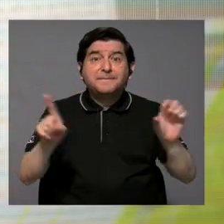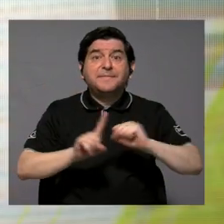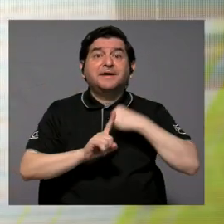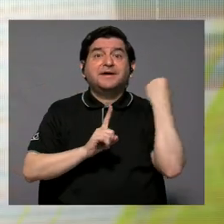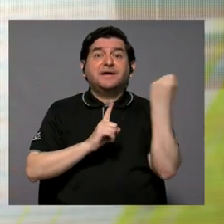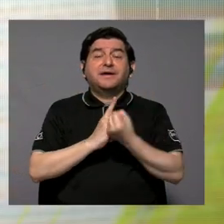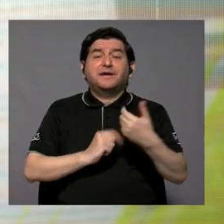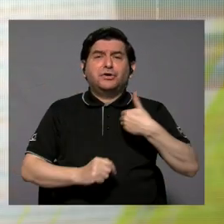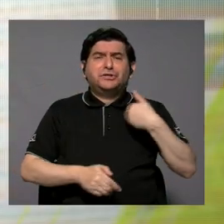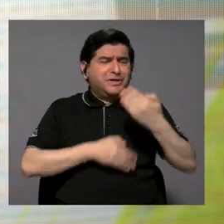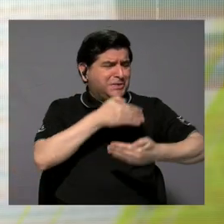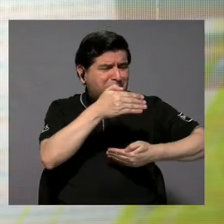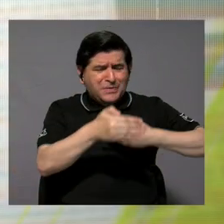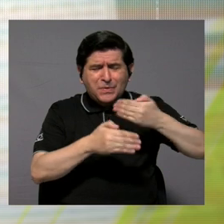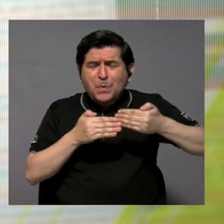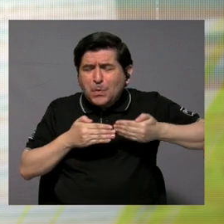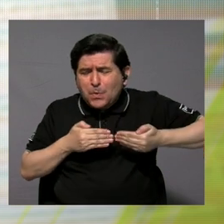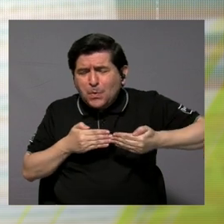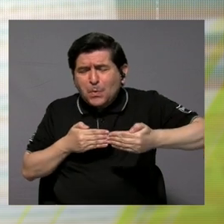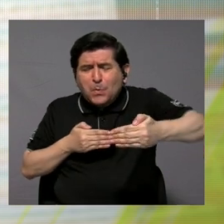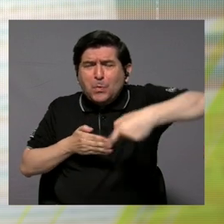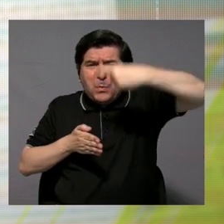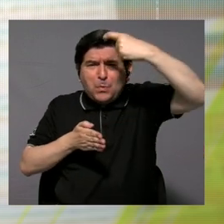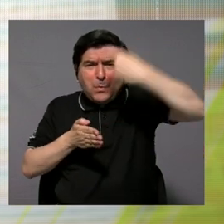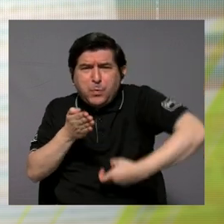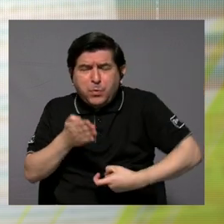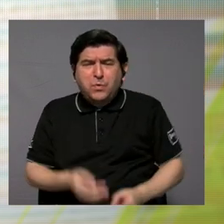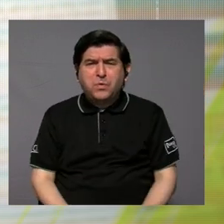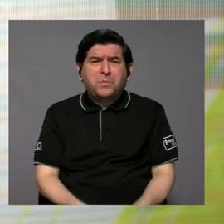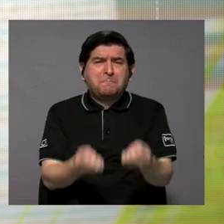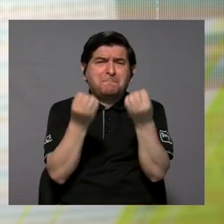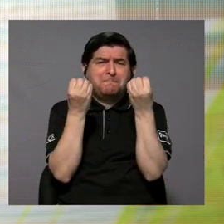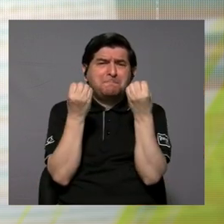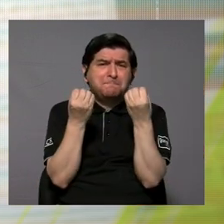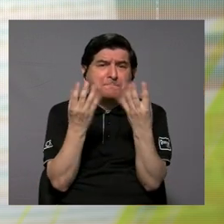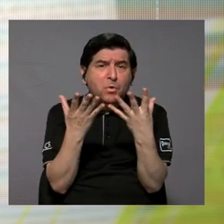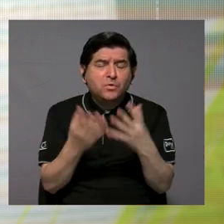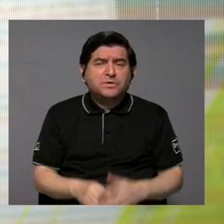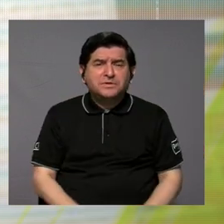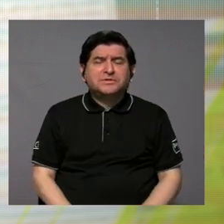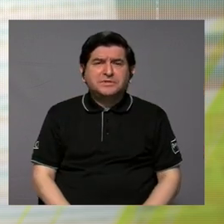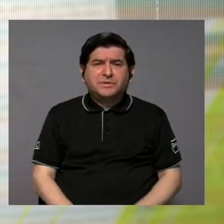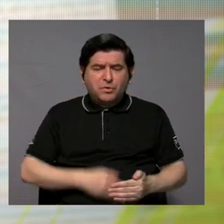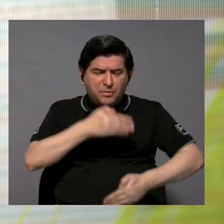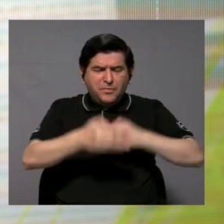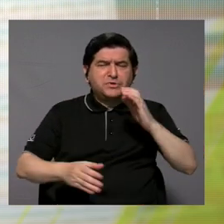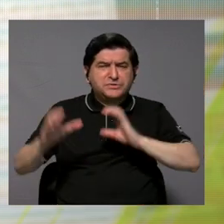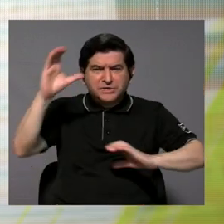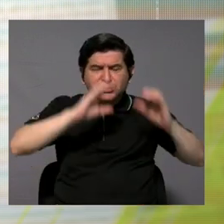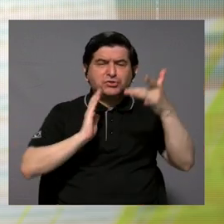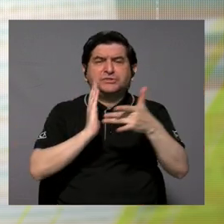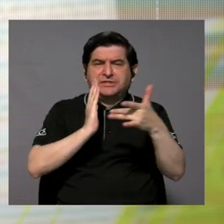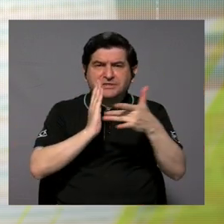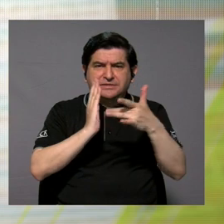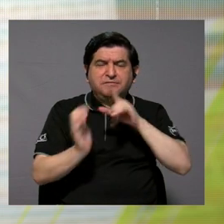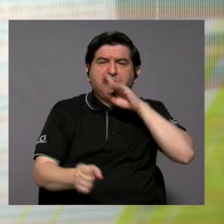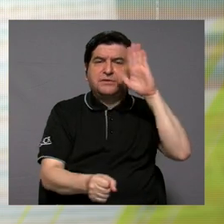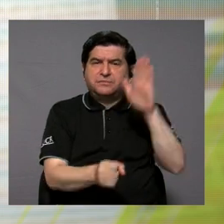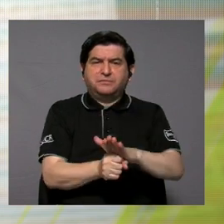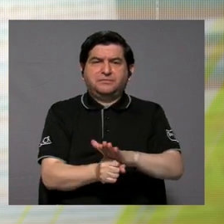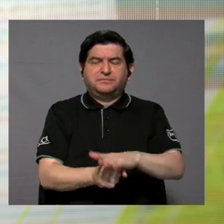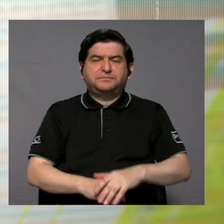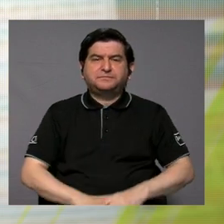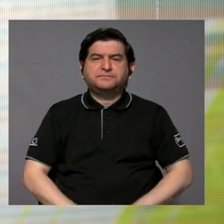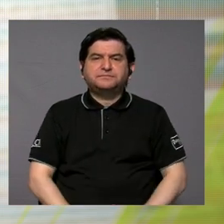ahí el asunto es que tiene todo un proceso largo y riguroso de mucha rigurosidad científica técnica al respecto, ¿verdad?